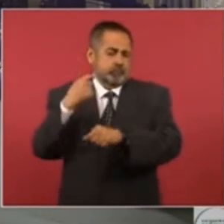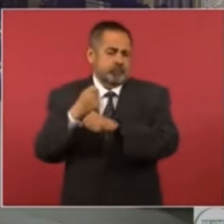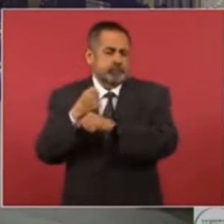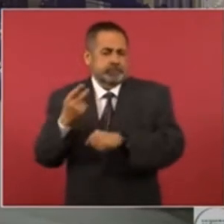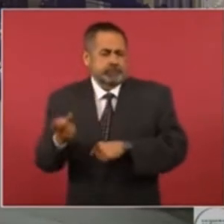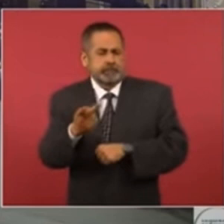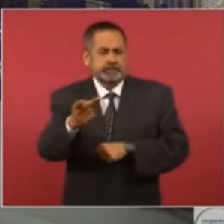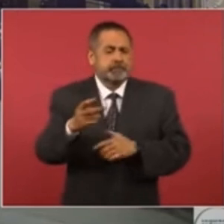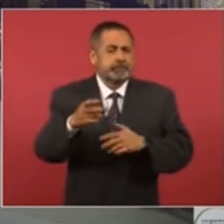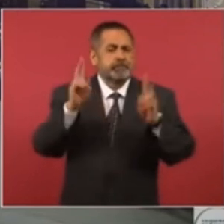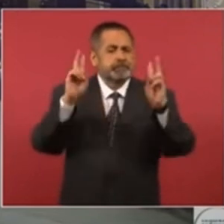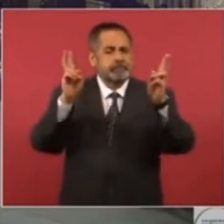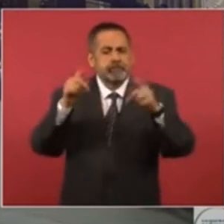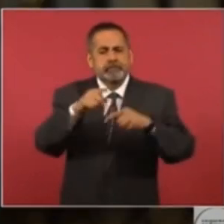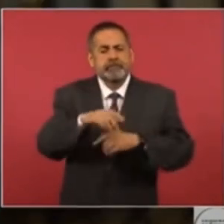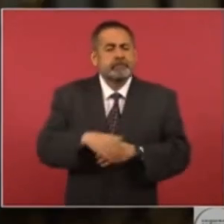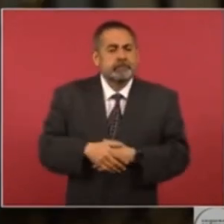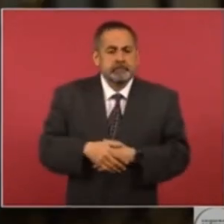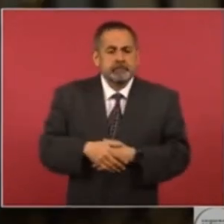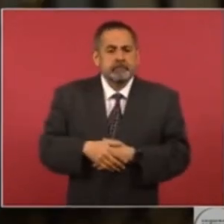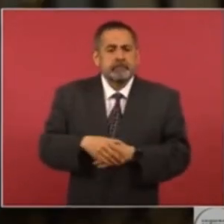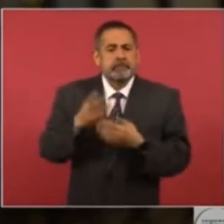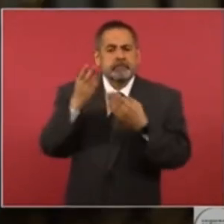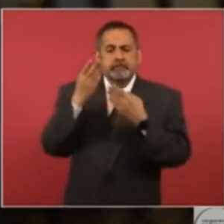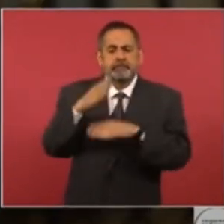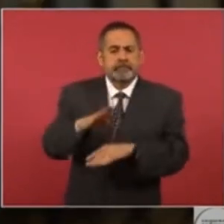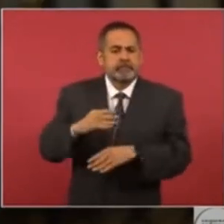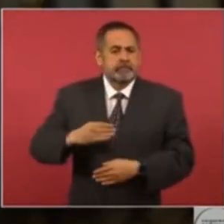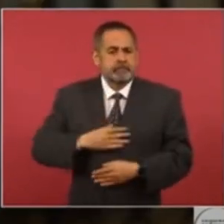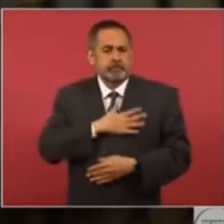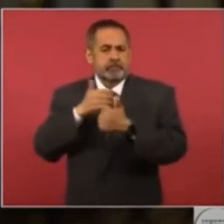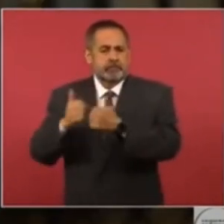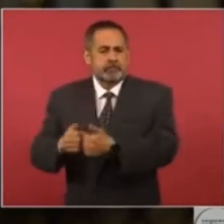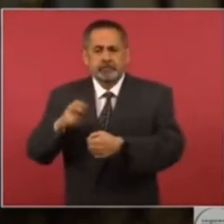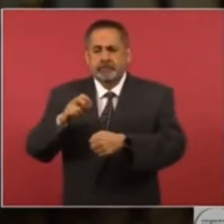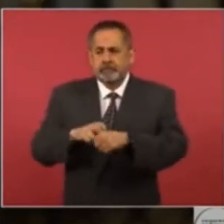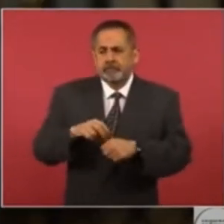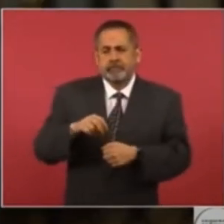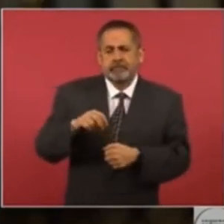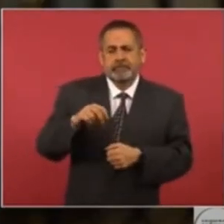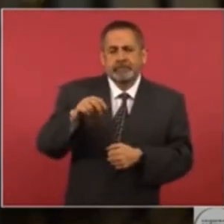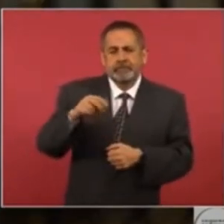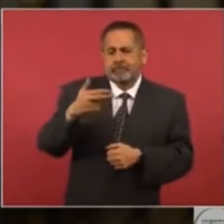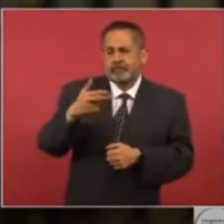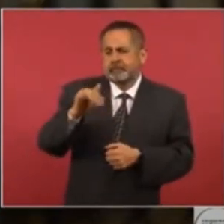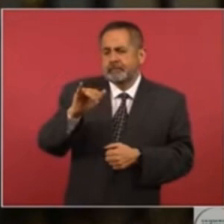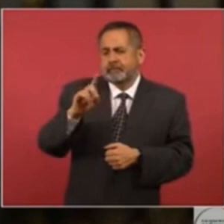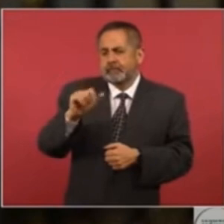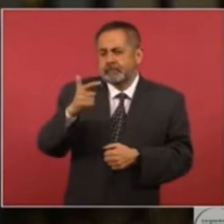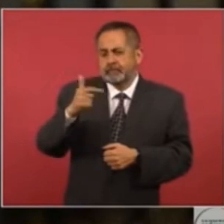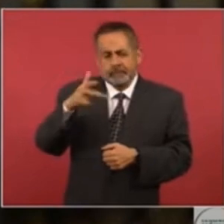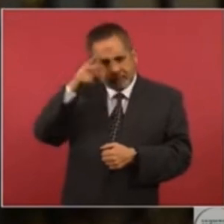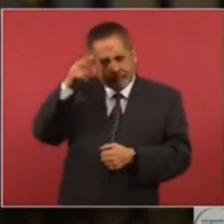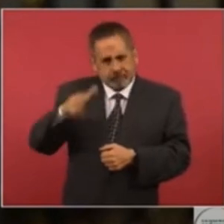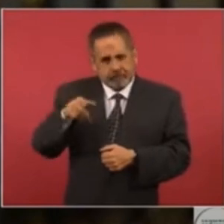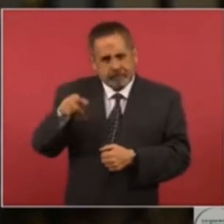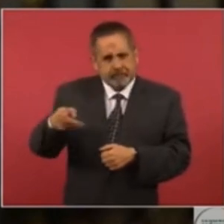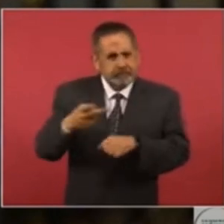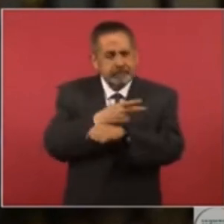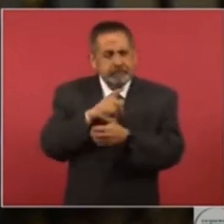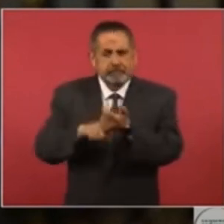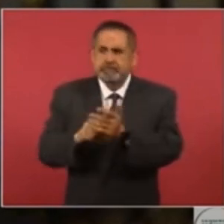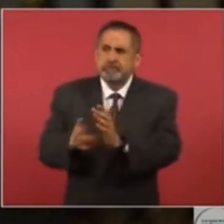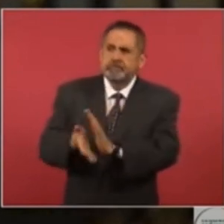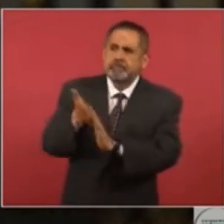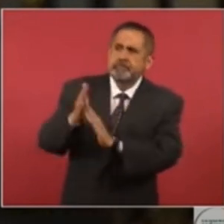un tema de un banco del bienestar en Tazantepec de Aldama, en Hidalgo, donde bueno, le pedían la intervención para que se